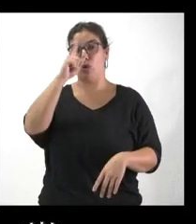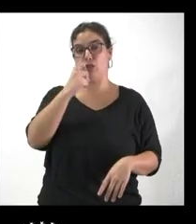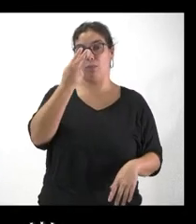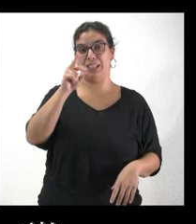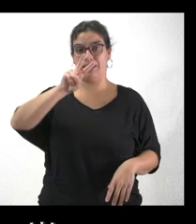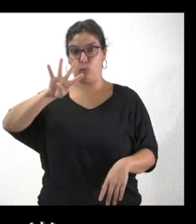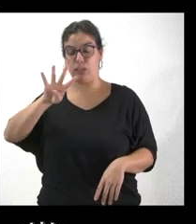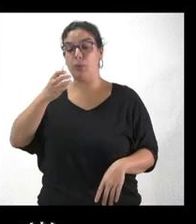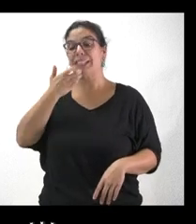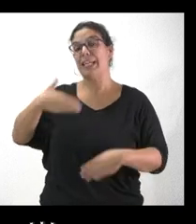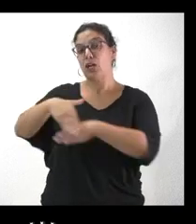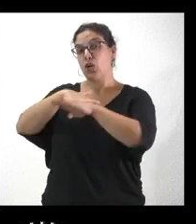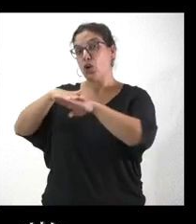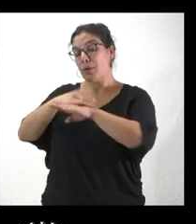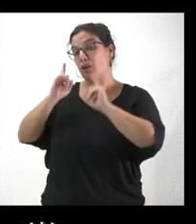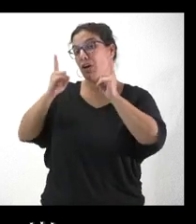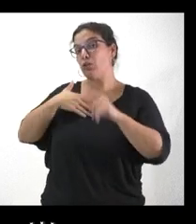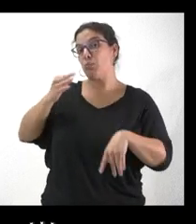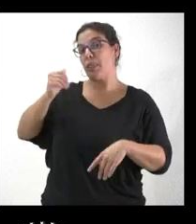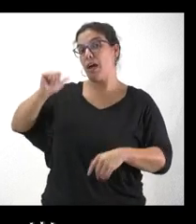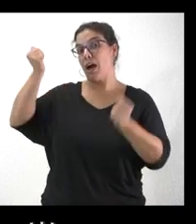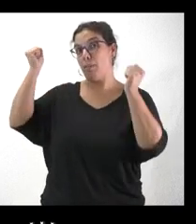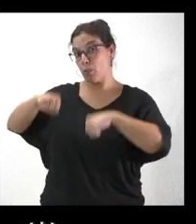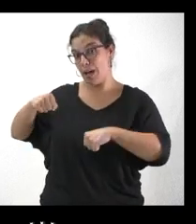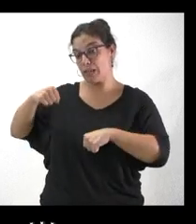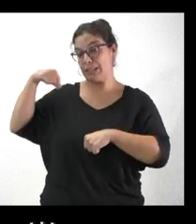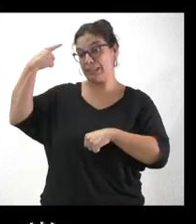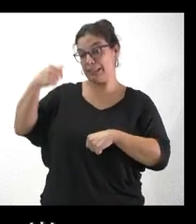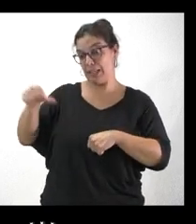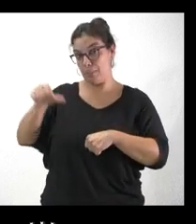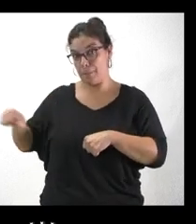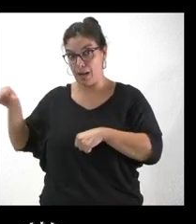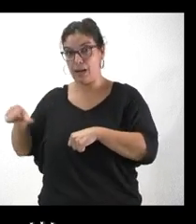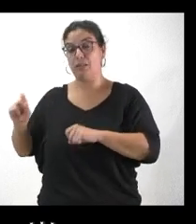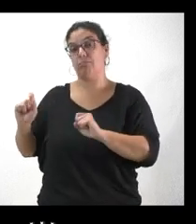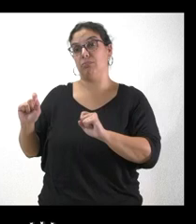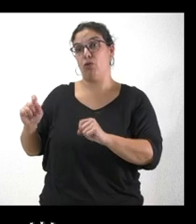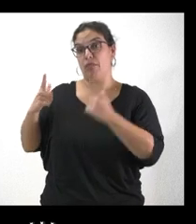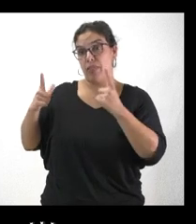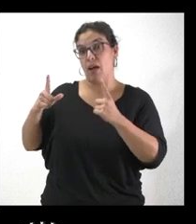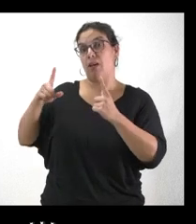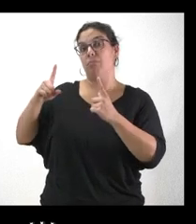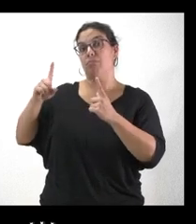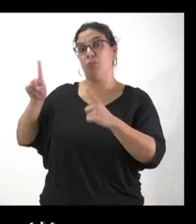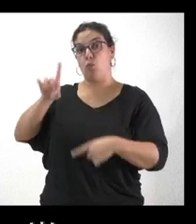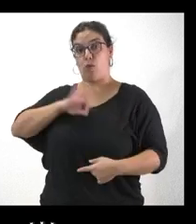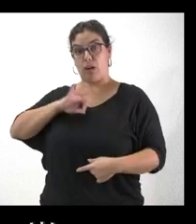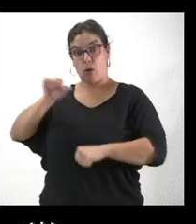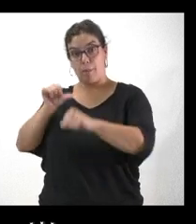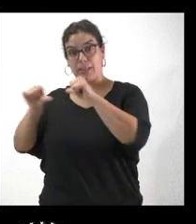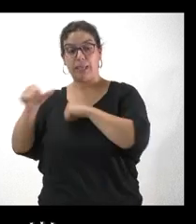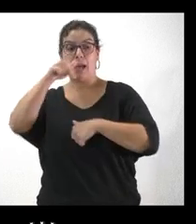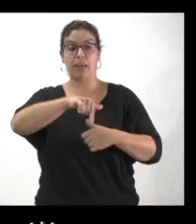los pudiera aprobar en las siguientes semanas y entrarán en vigor el próximo año. No sé si la Junta se plantea